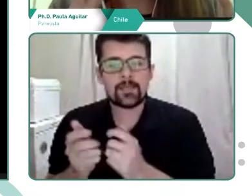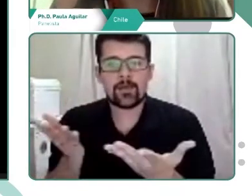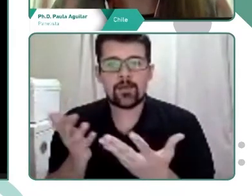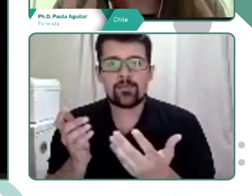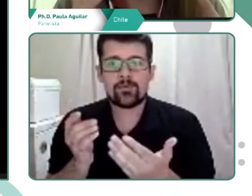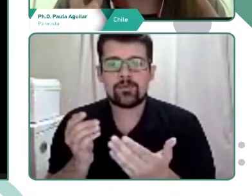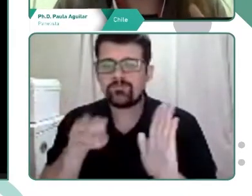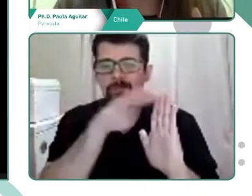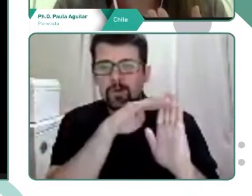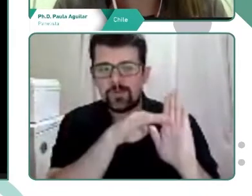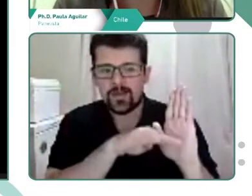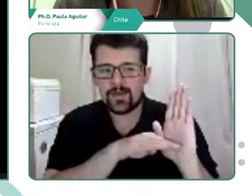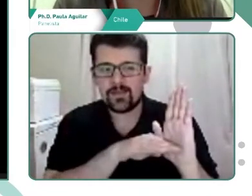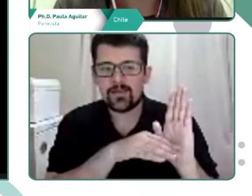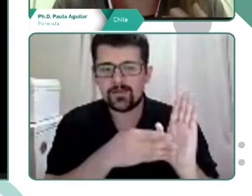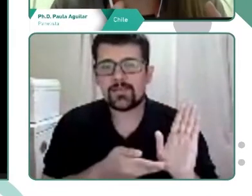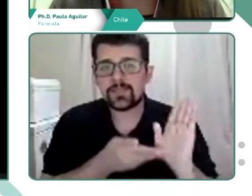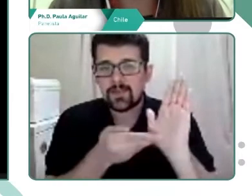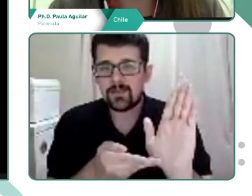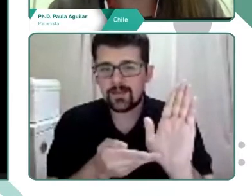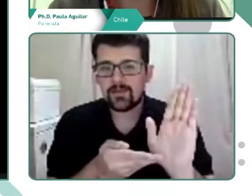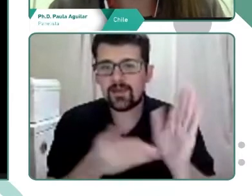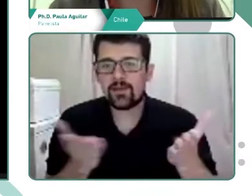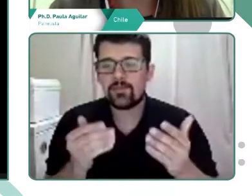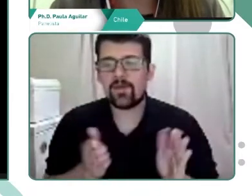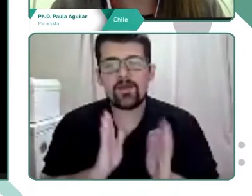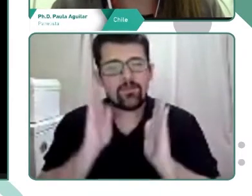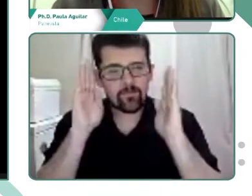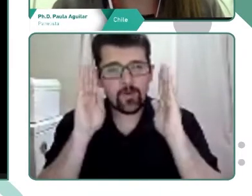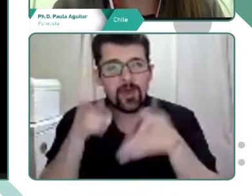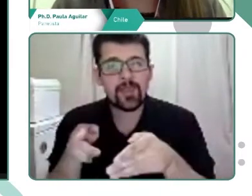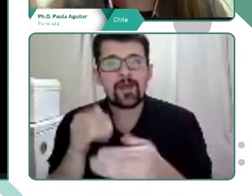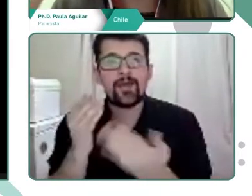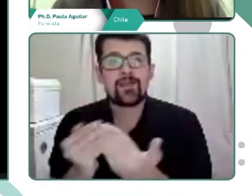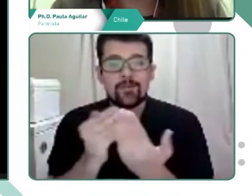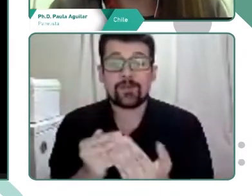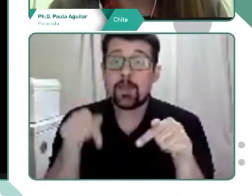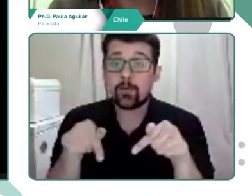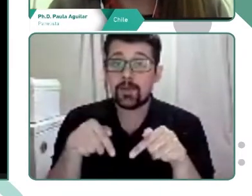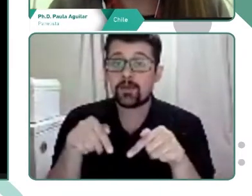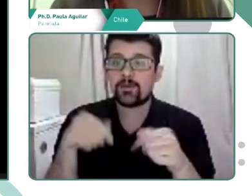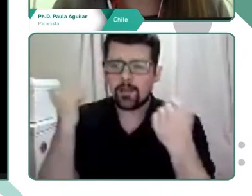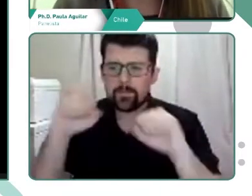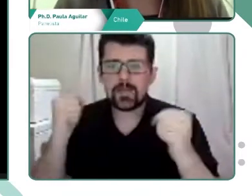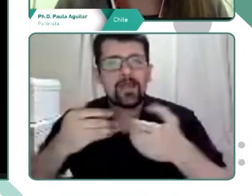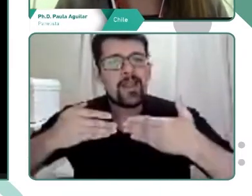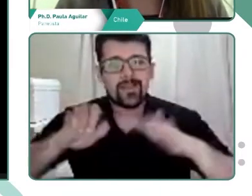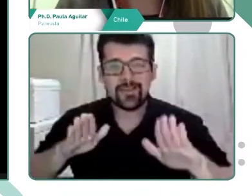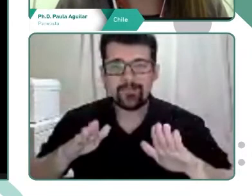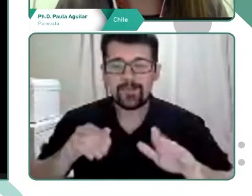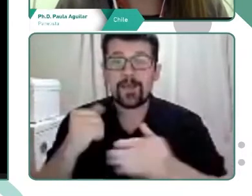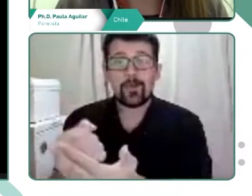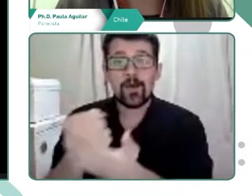pautadas y muy dirigidas. Entonces, este ejercicio de libre creación permitió